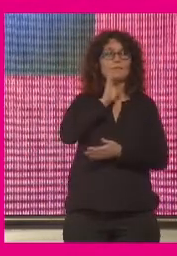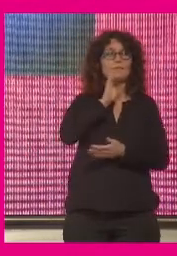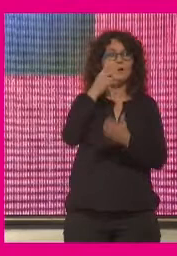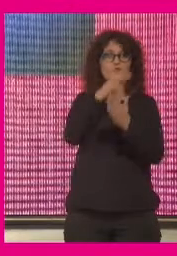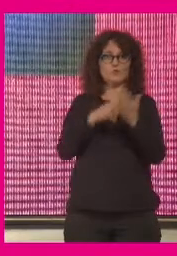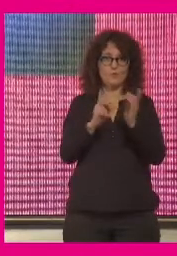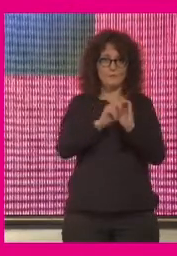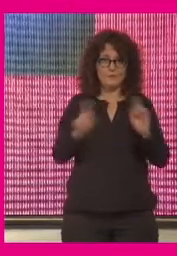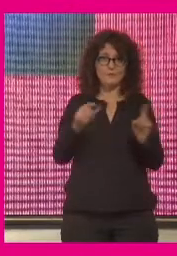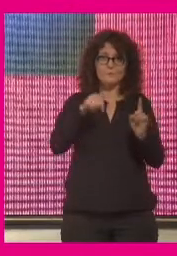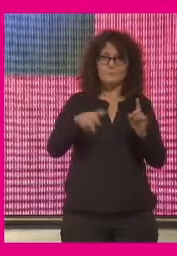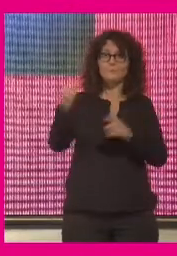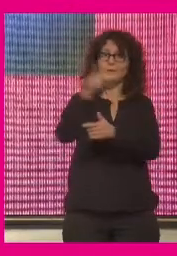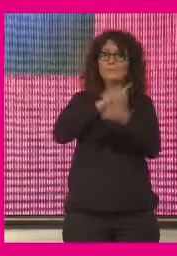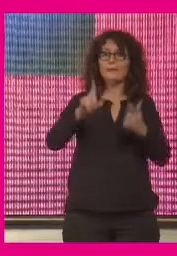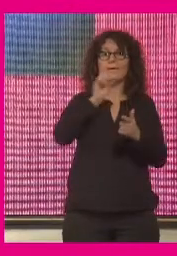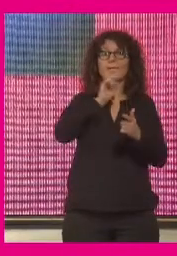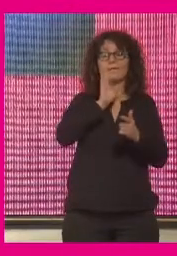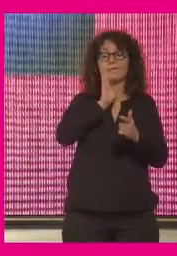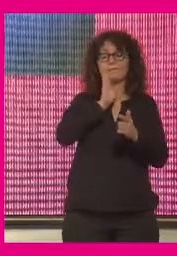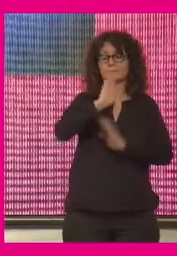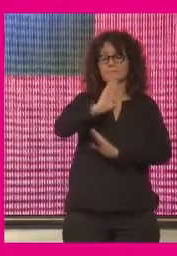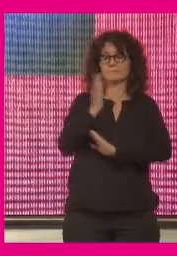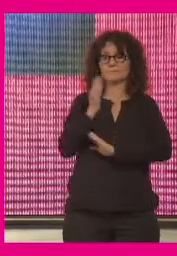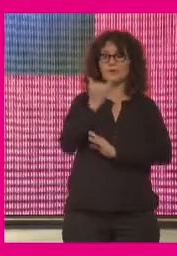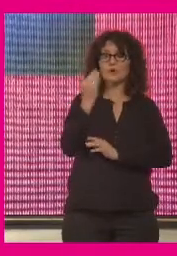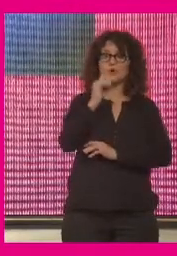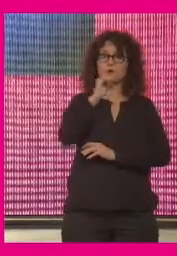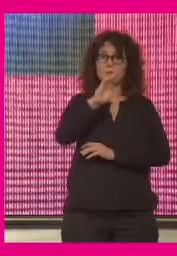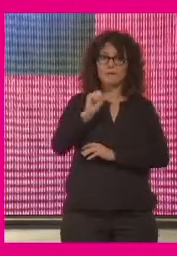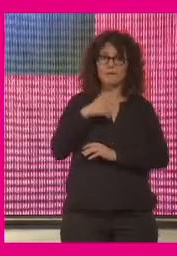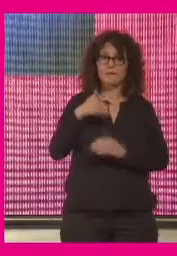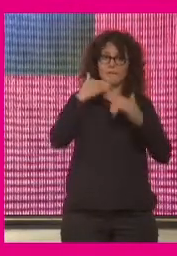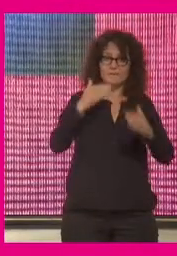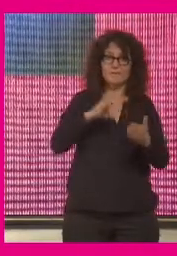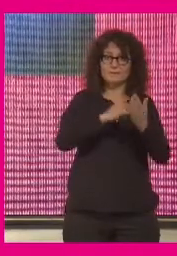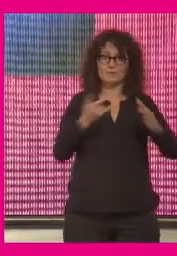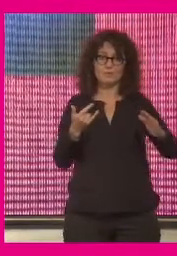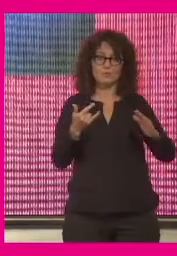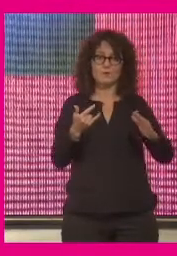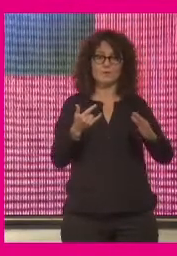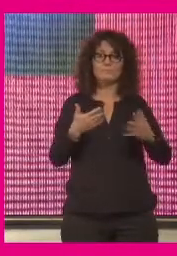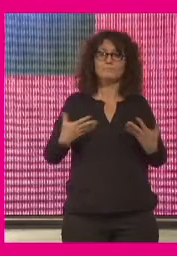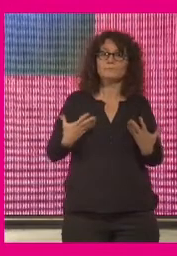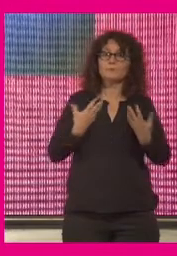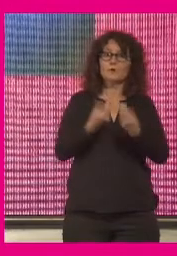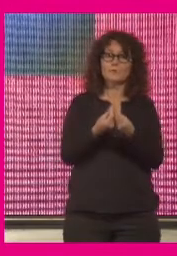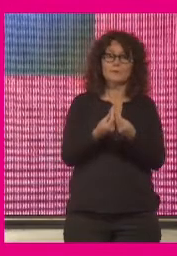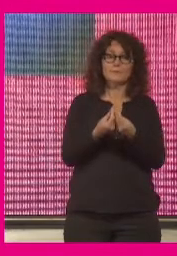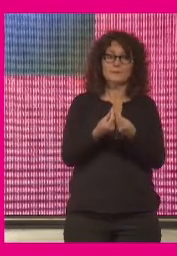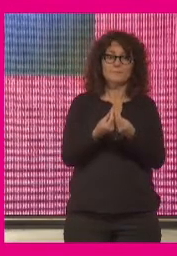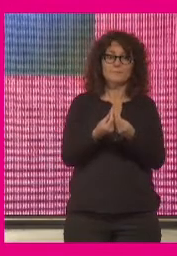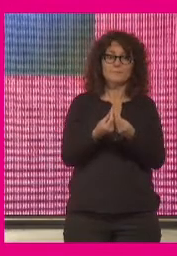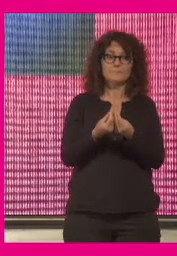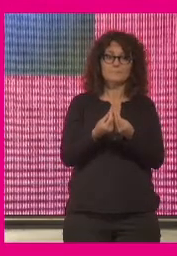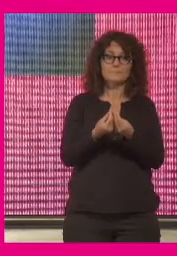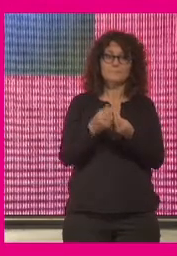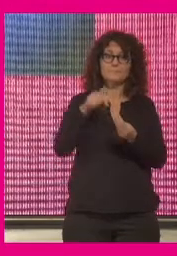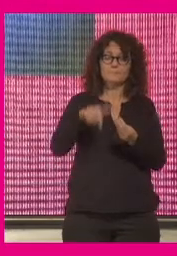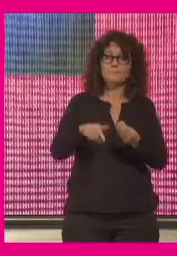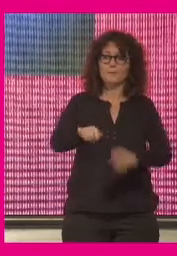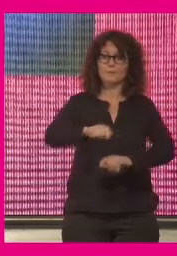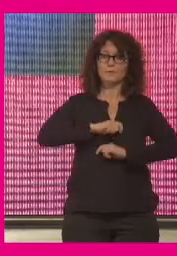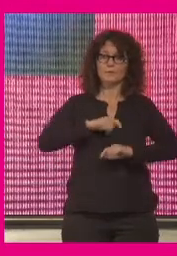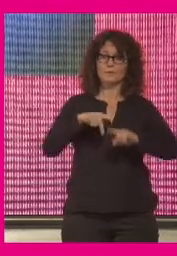leído este viaje que propone ahora José María que hay que hacer a través de la tecnología para acompañar de todo ese relato conseguir que sea una